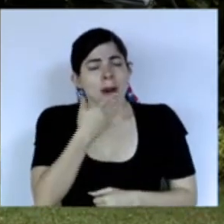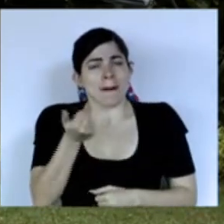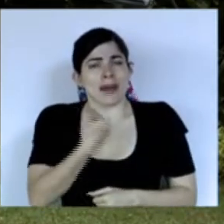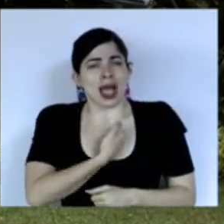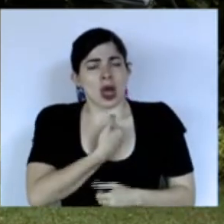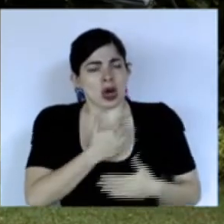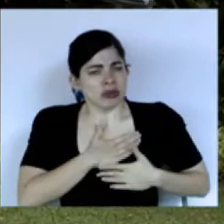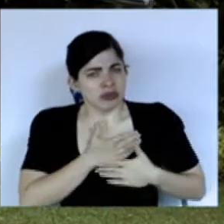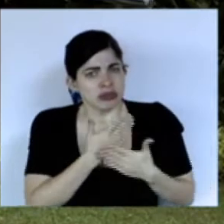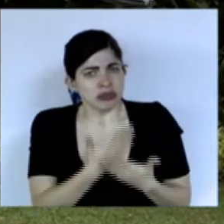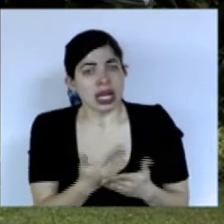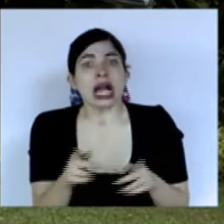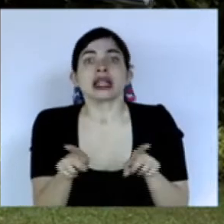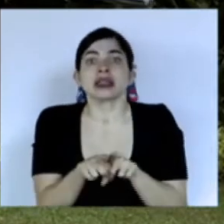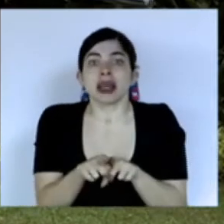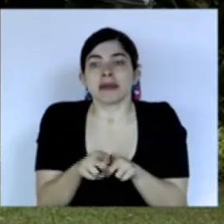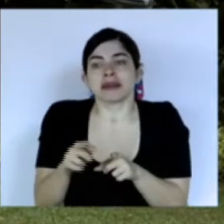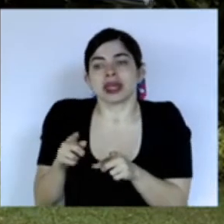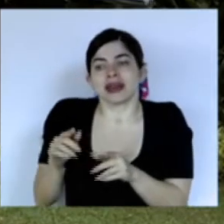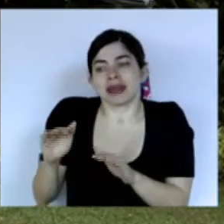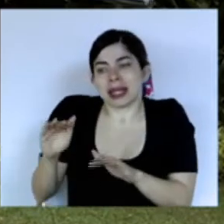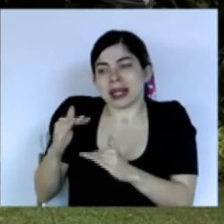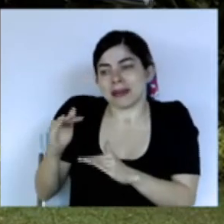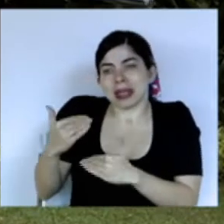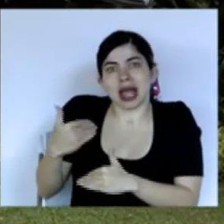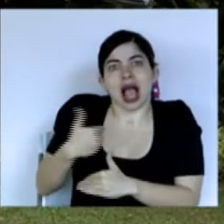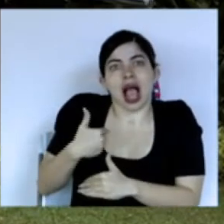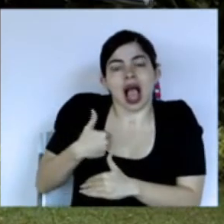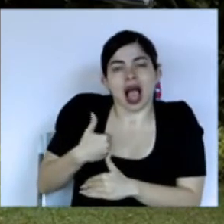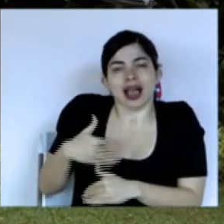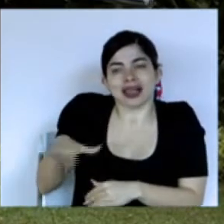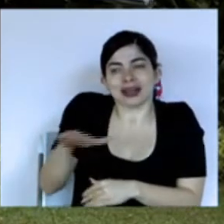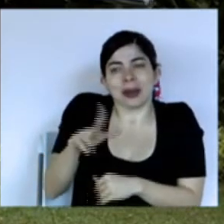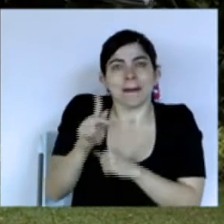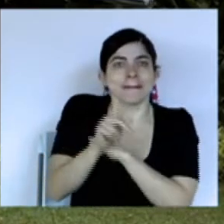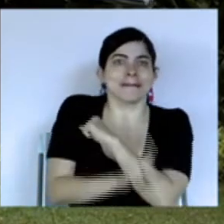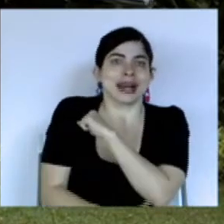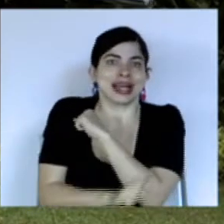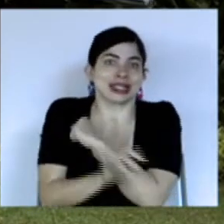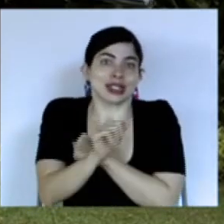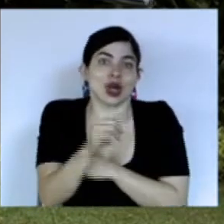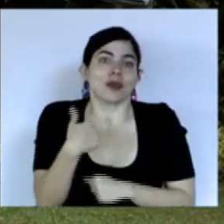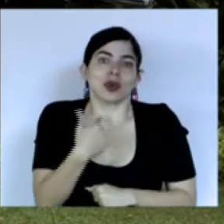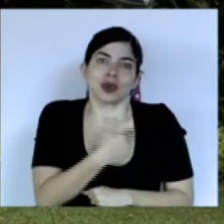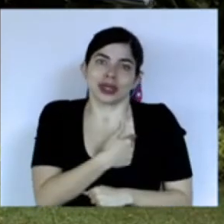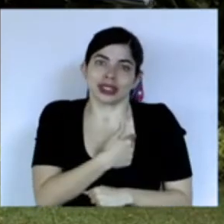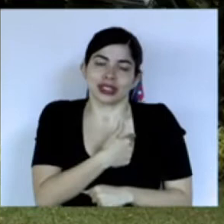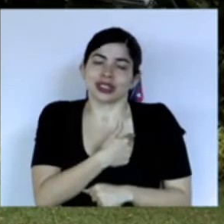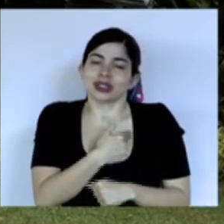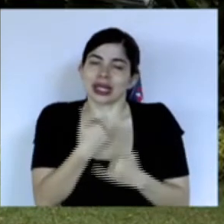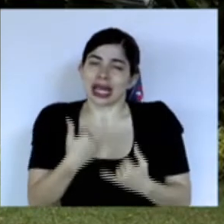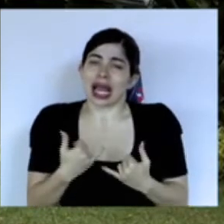y también con las limitaciones propias que encontramos en un país como el nuestro que lucha